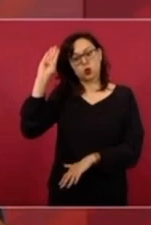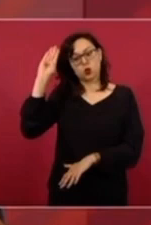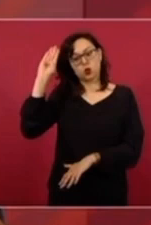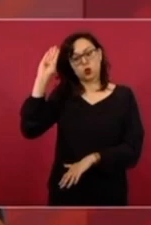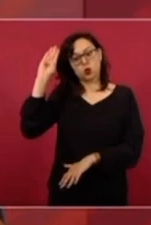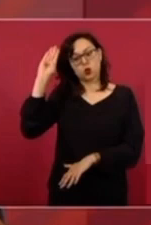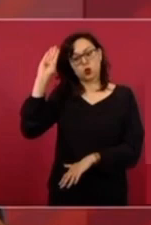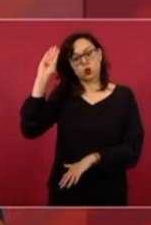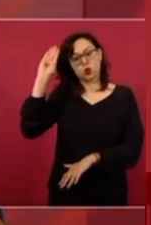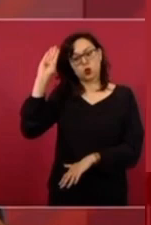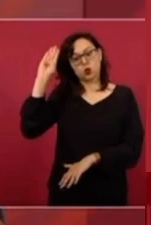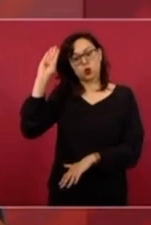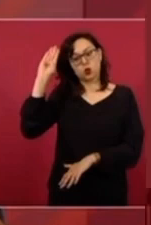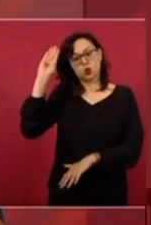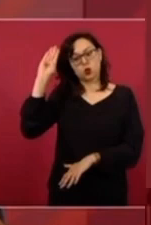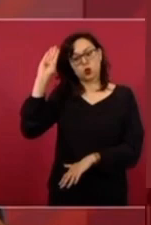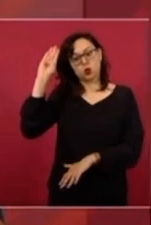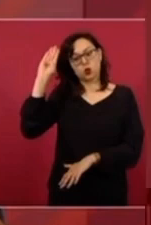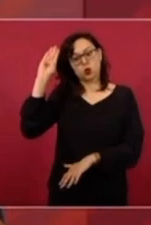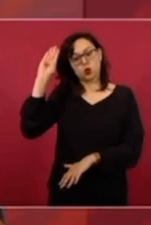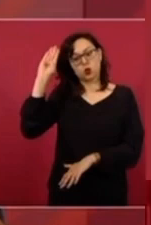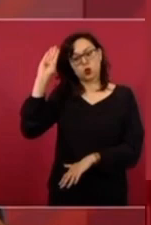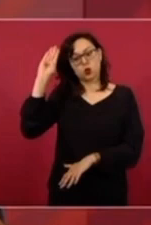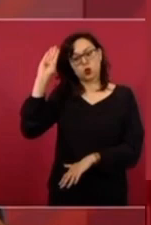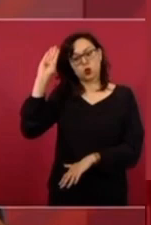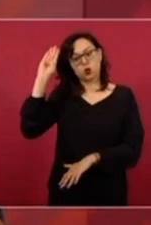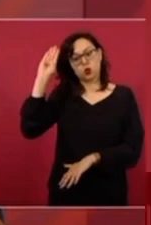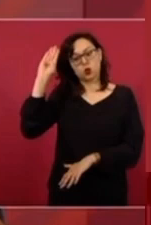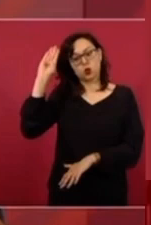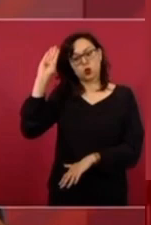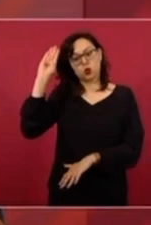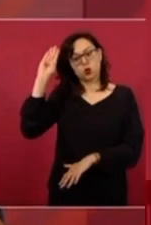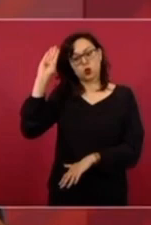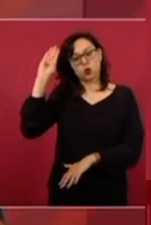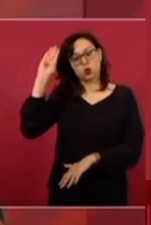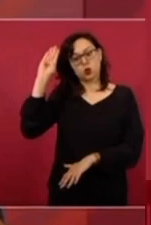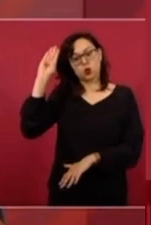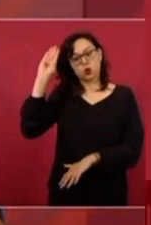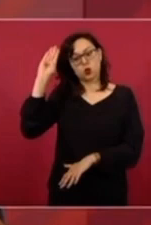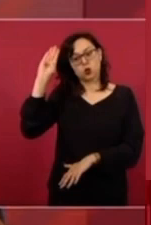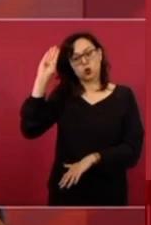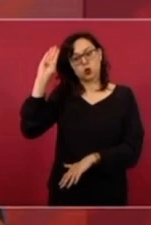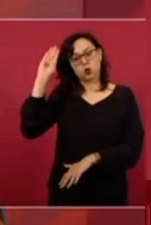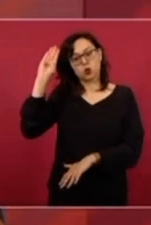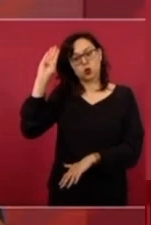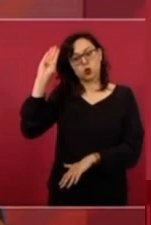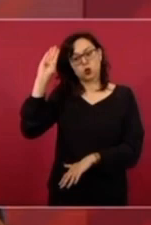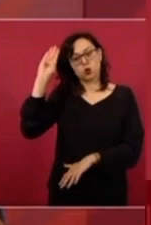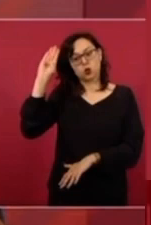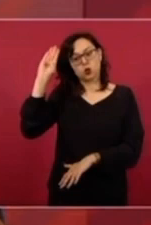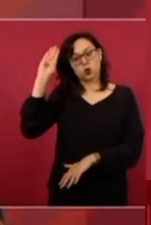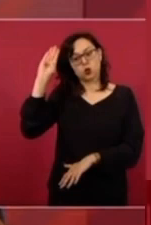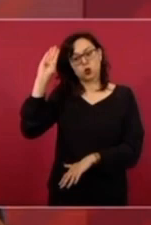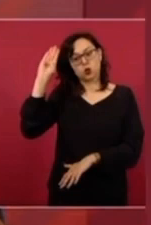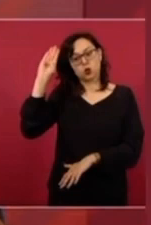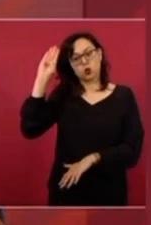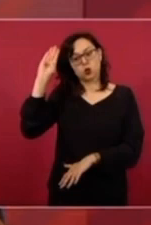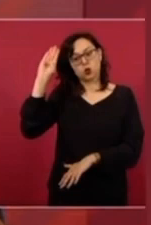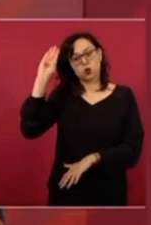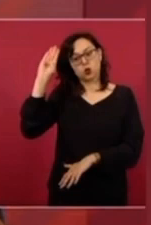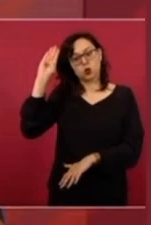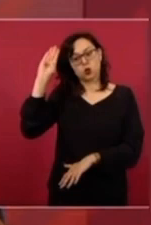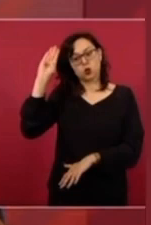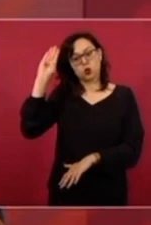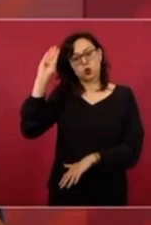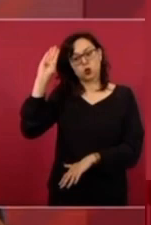caramba, me equivoqué, oh, me equivoqué. En lugar de eso, ¿a dónde va este idiota?